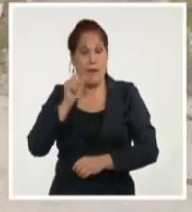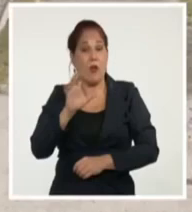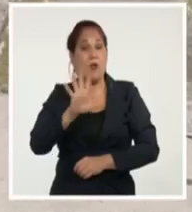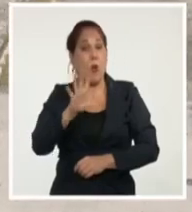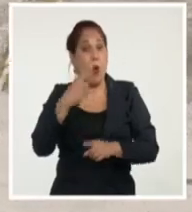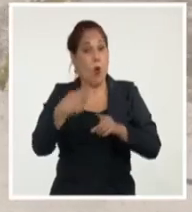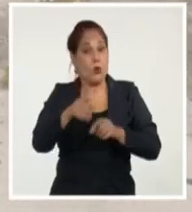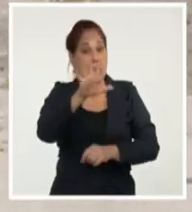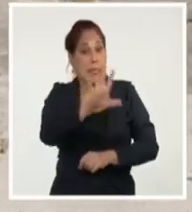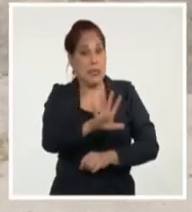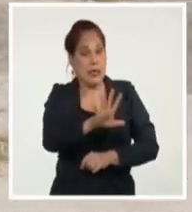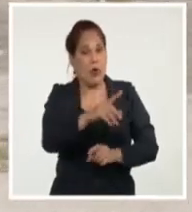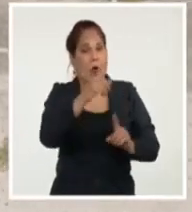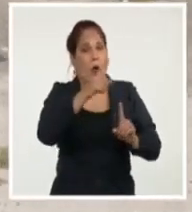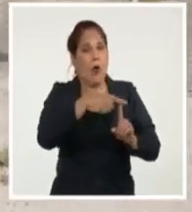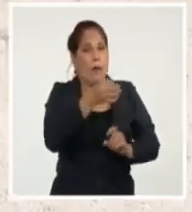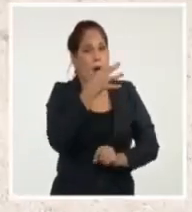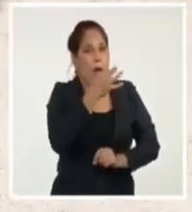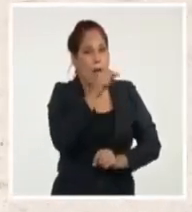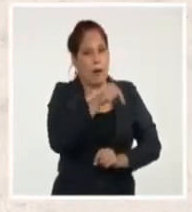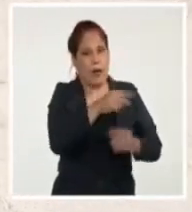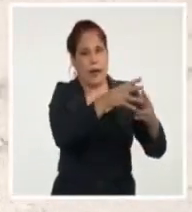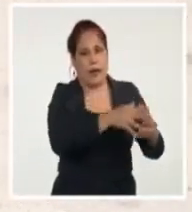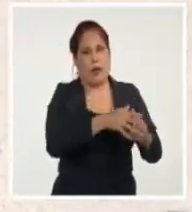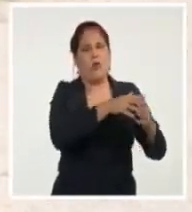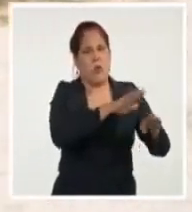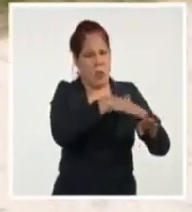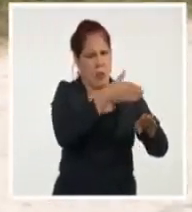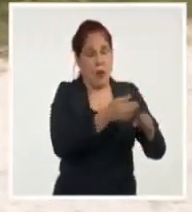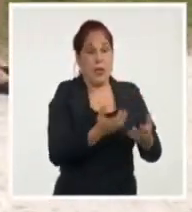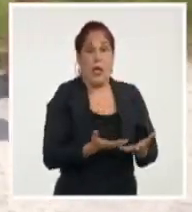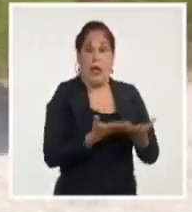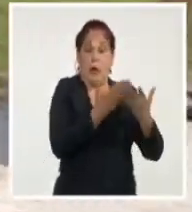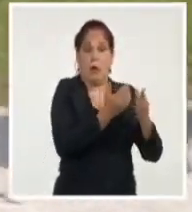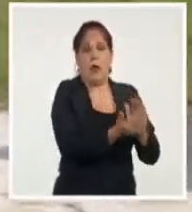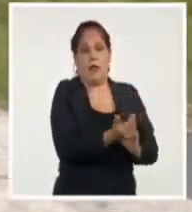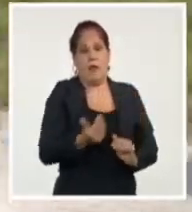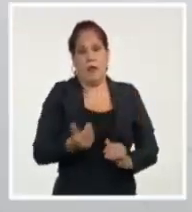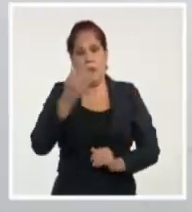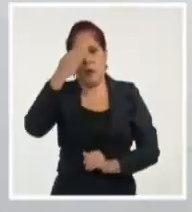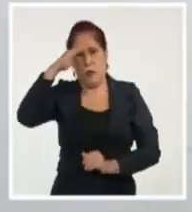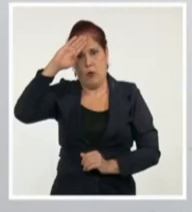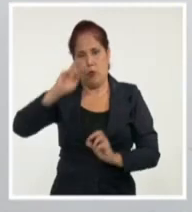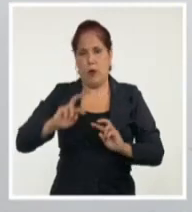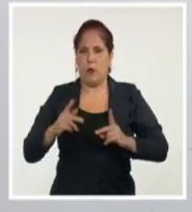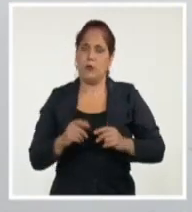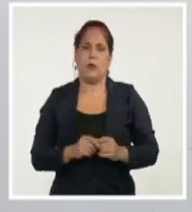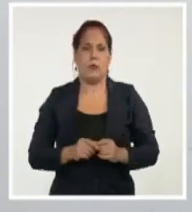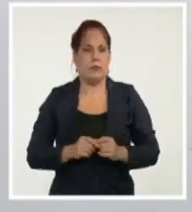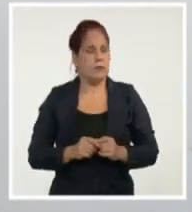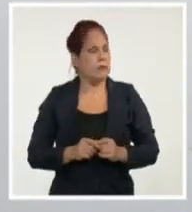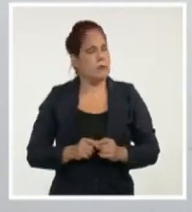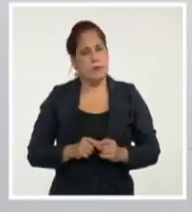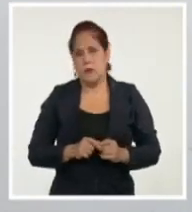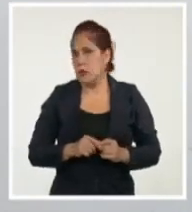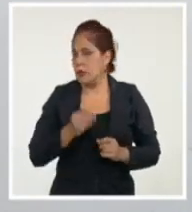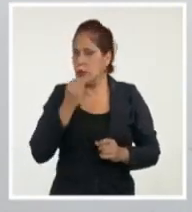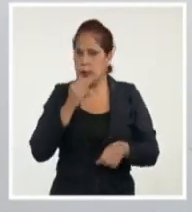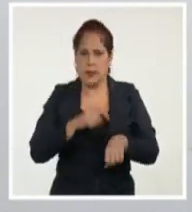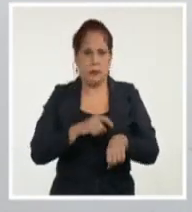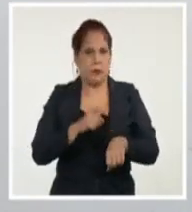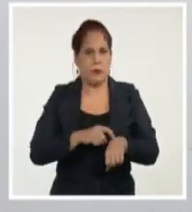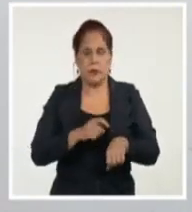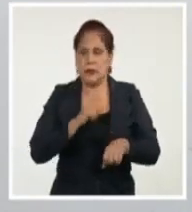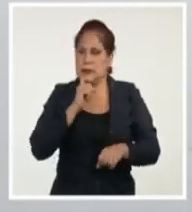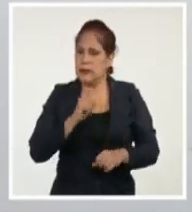restantes reciben tratamiento médico para retornar posteriormente al país. No hay forma de escribir lo que se vive en ese momento. No hay